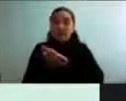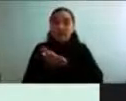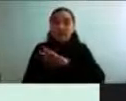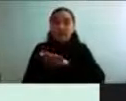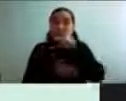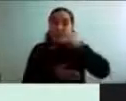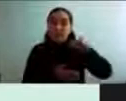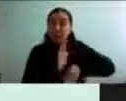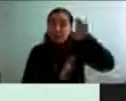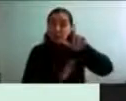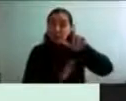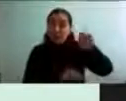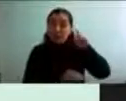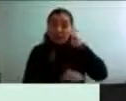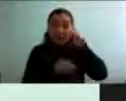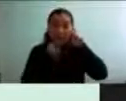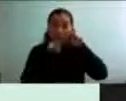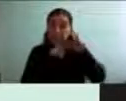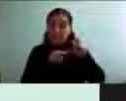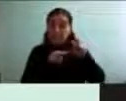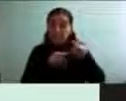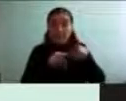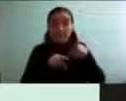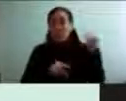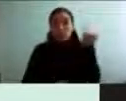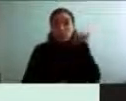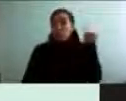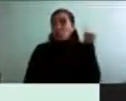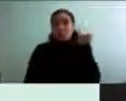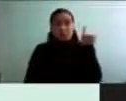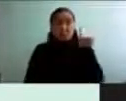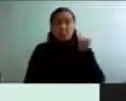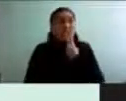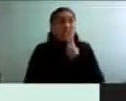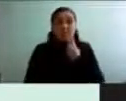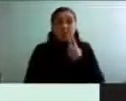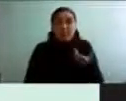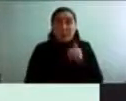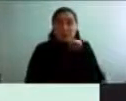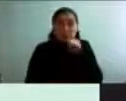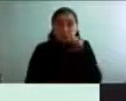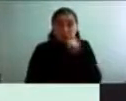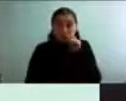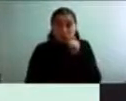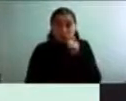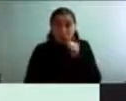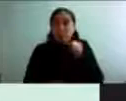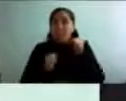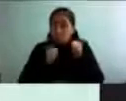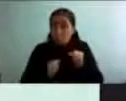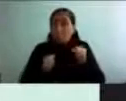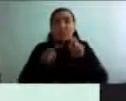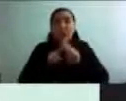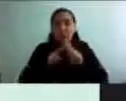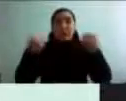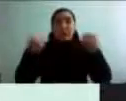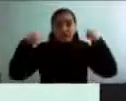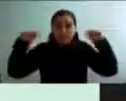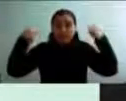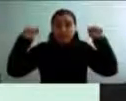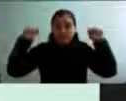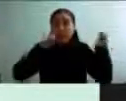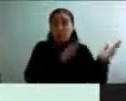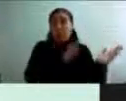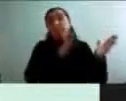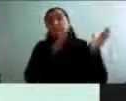de 70 años que es totalmente independiente en su actividad de la vida diaria y es capaz inclusive de realizar deporte, pero por otro lado tenemos